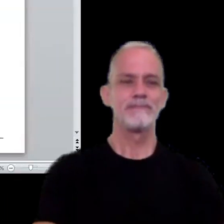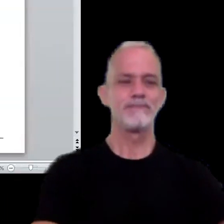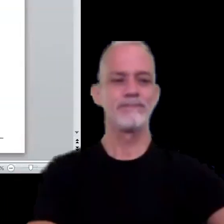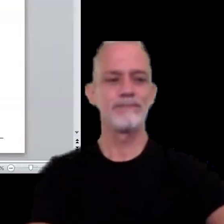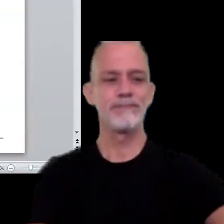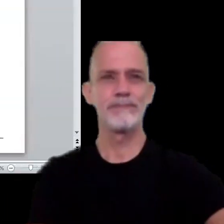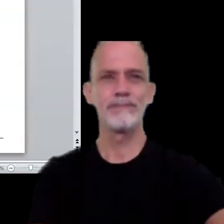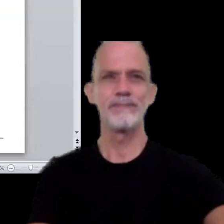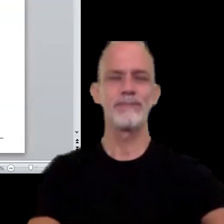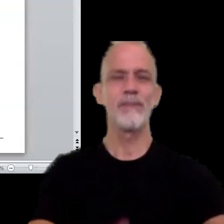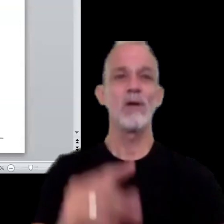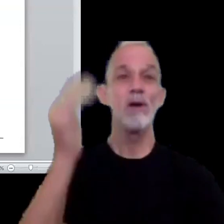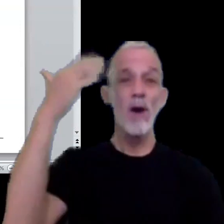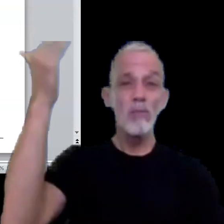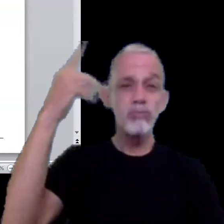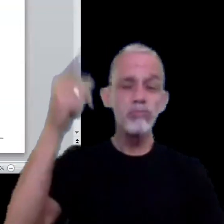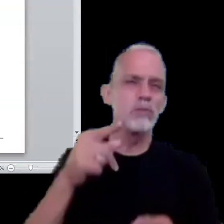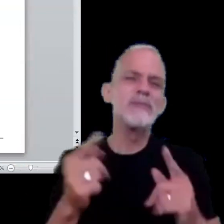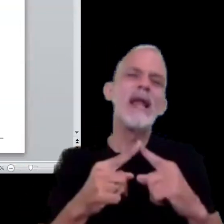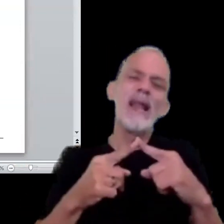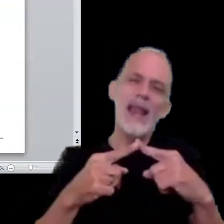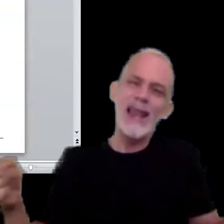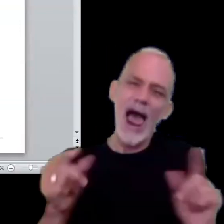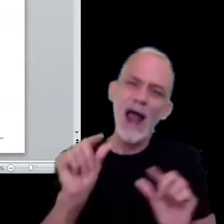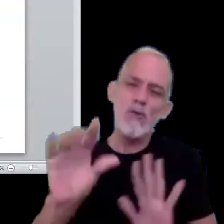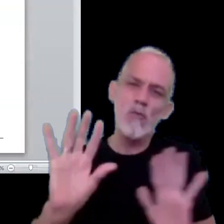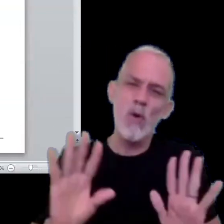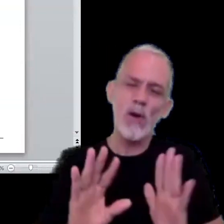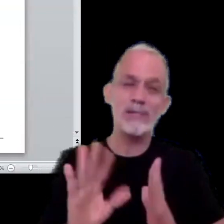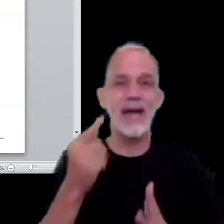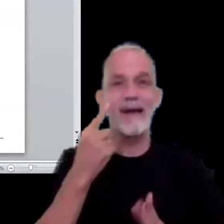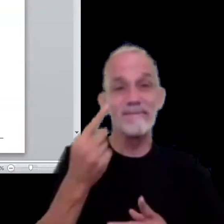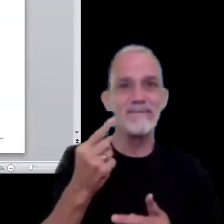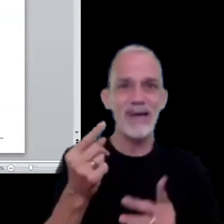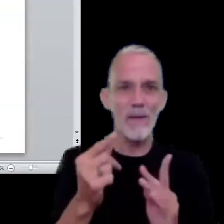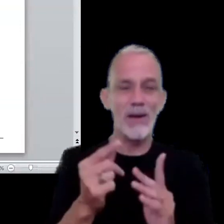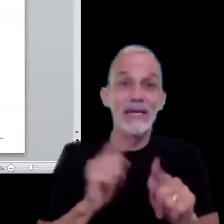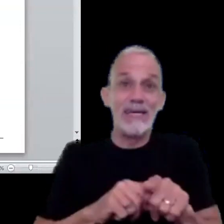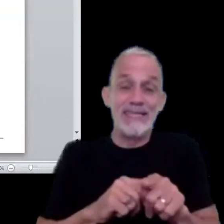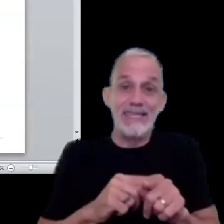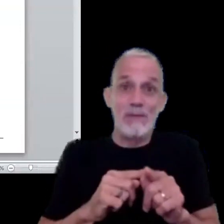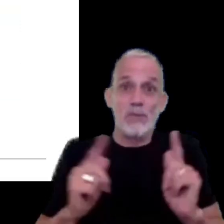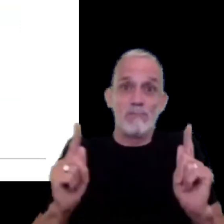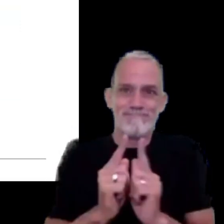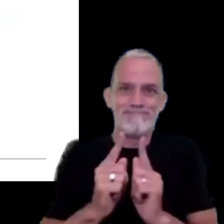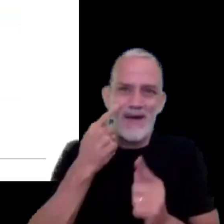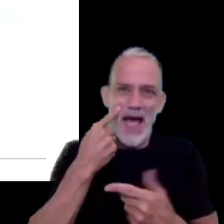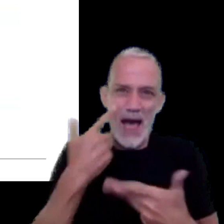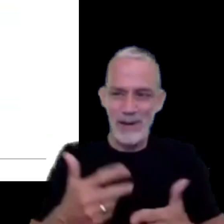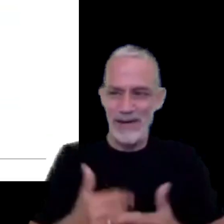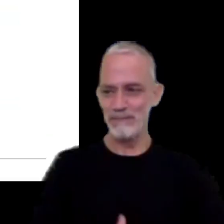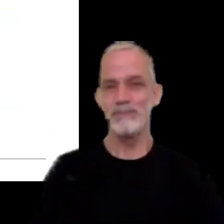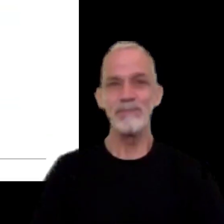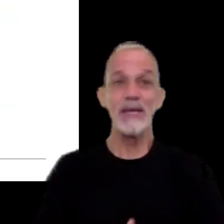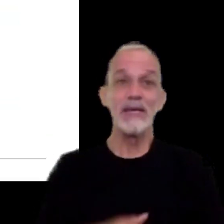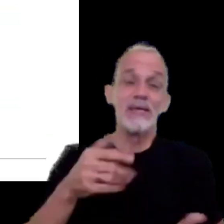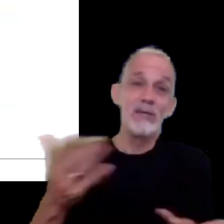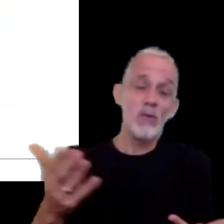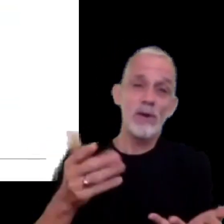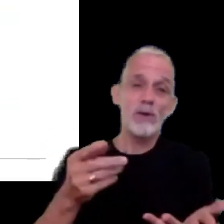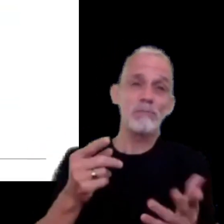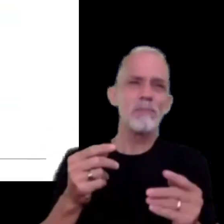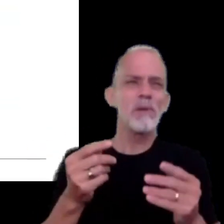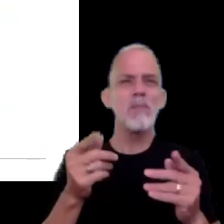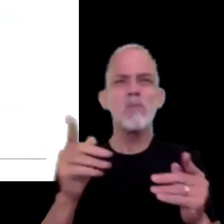la exposición es un tanto extensa con lo cual voy a tratar de entregar en tiempo y desde ya bueno abierto